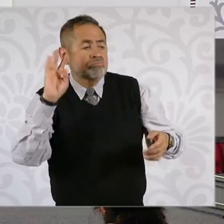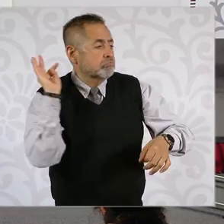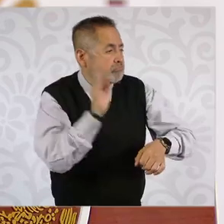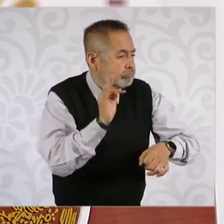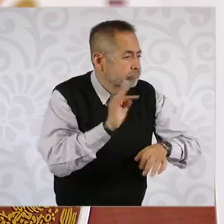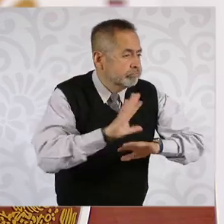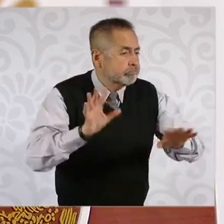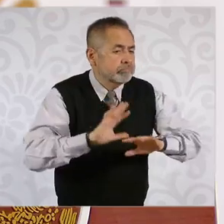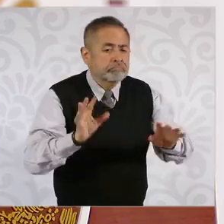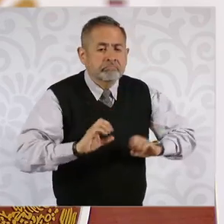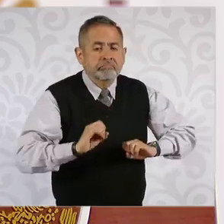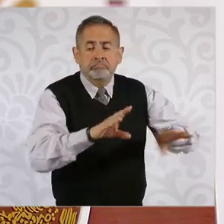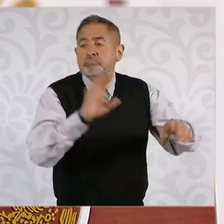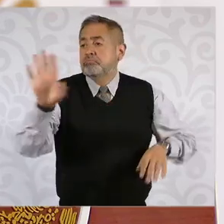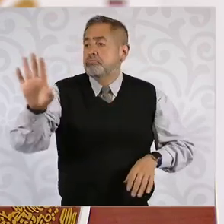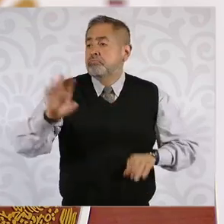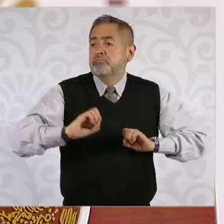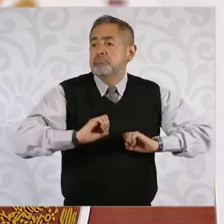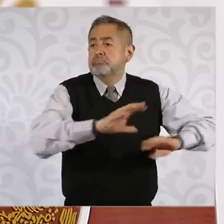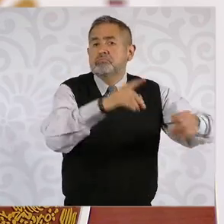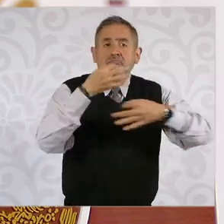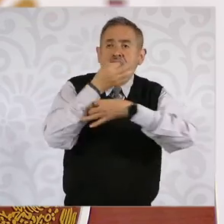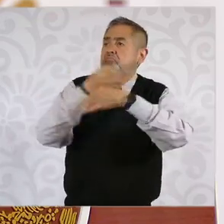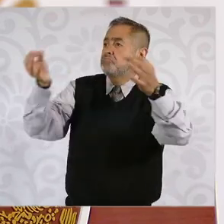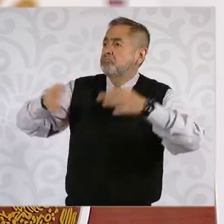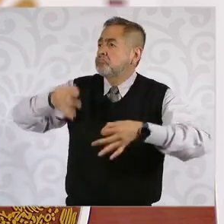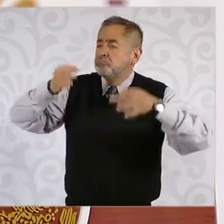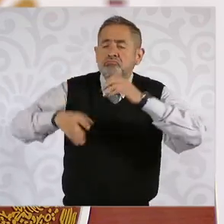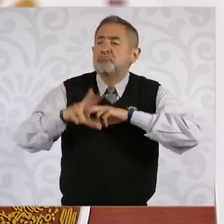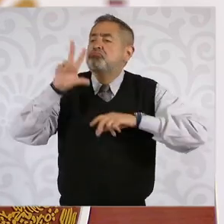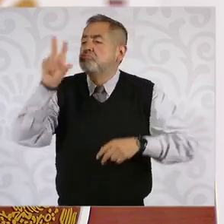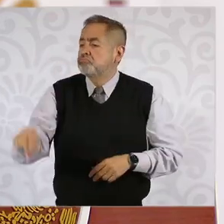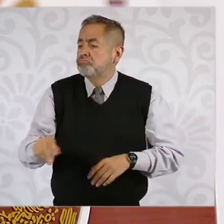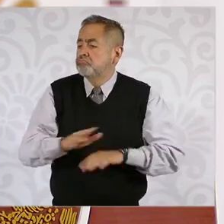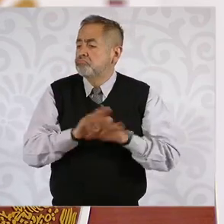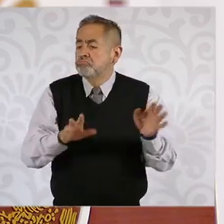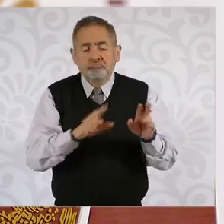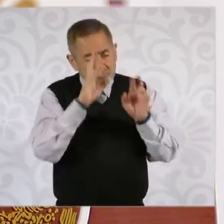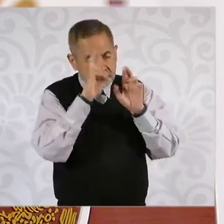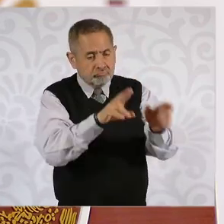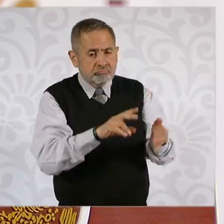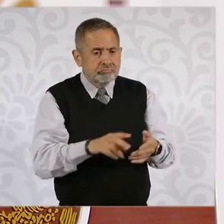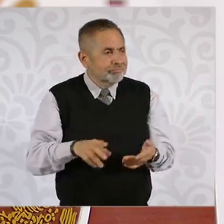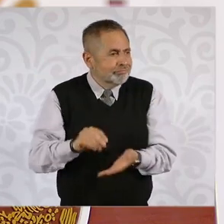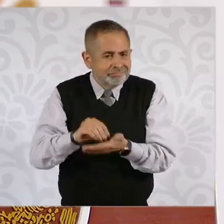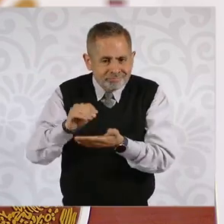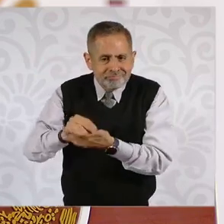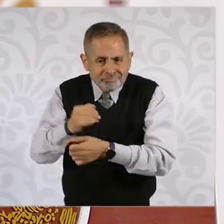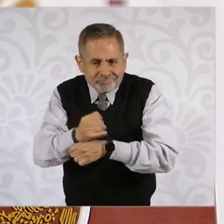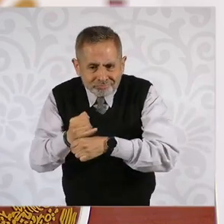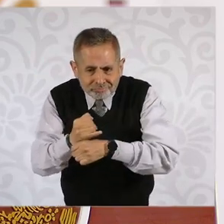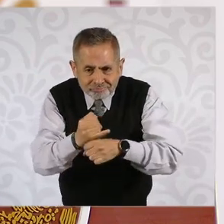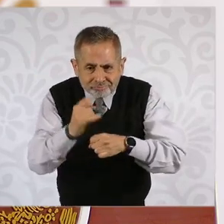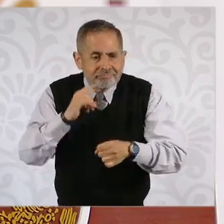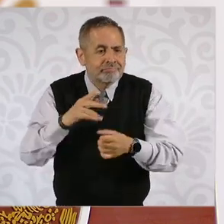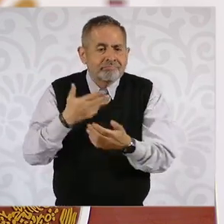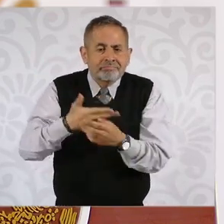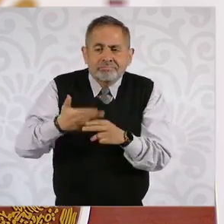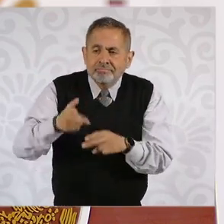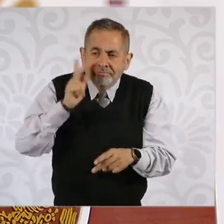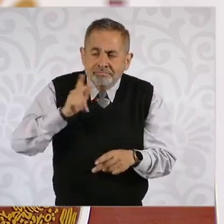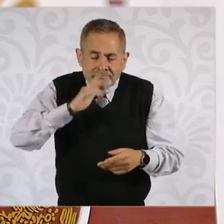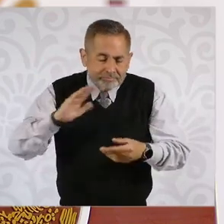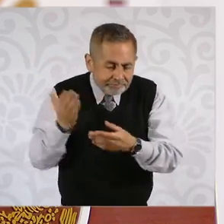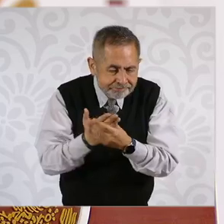condenarlo ante la opinión pública y de emitir juicio alguno sobre el hecho que se investiga hasta que no se acredite delito